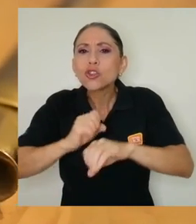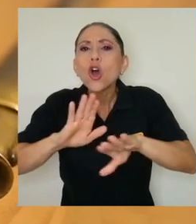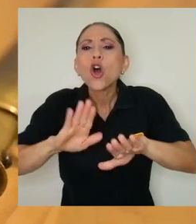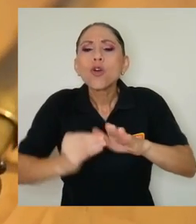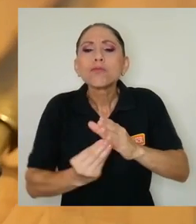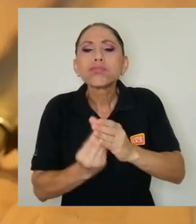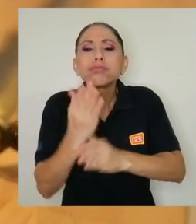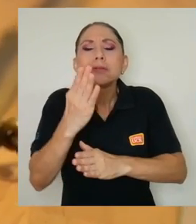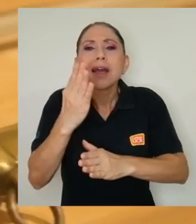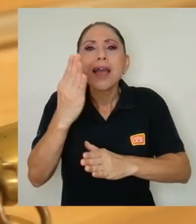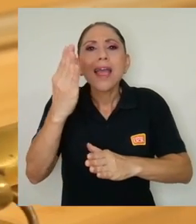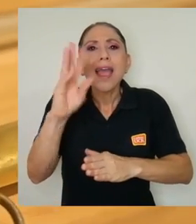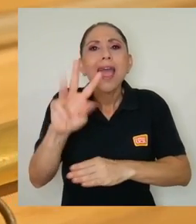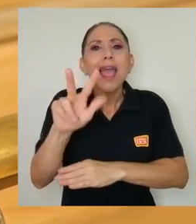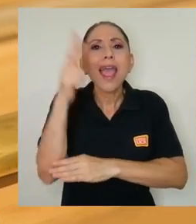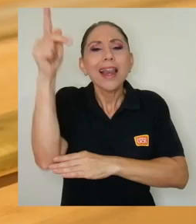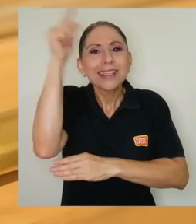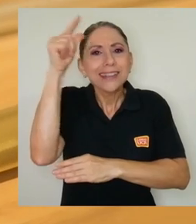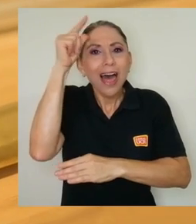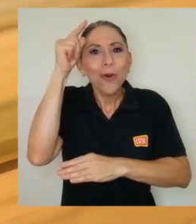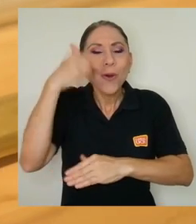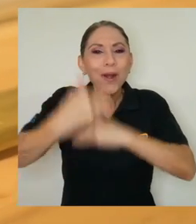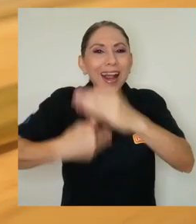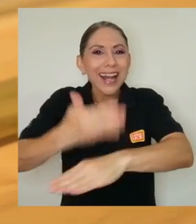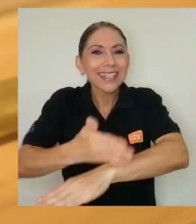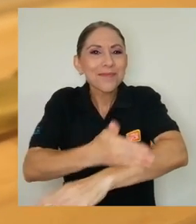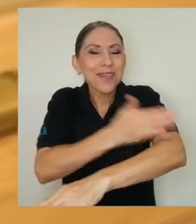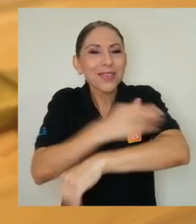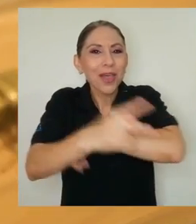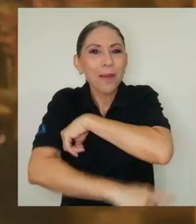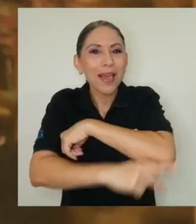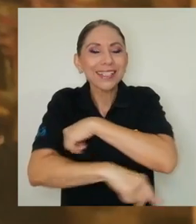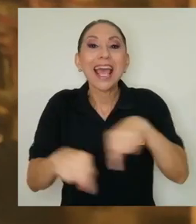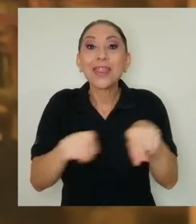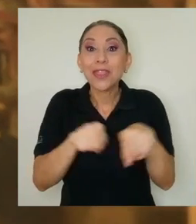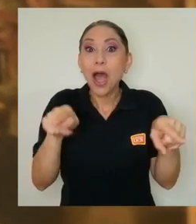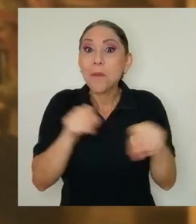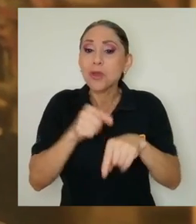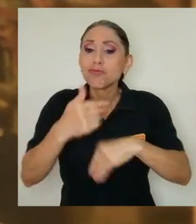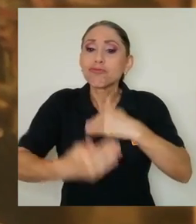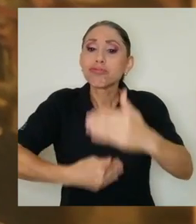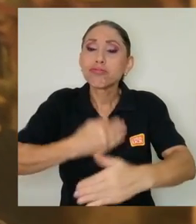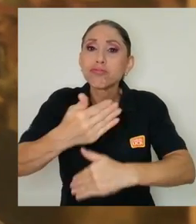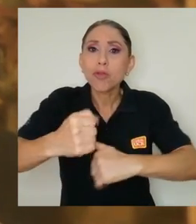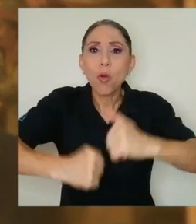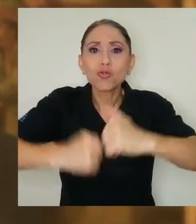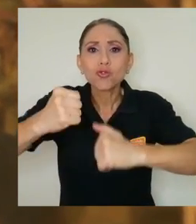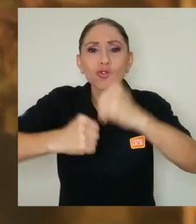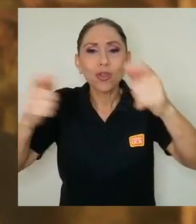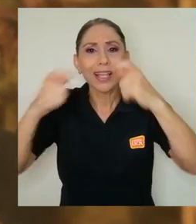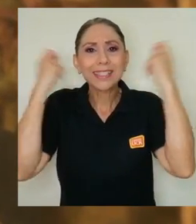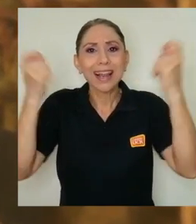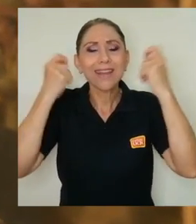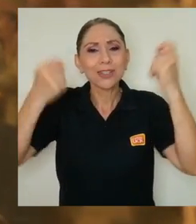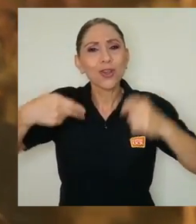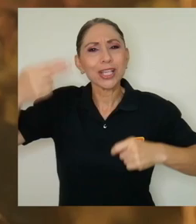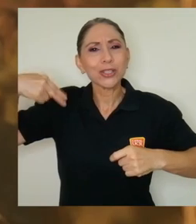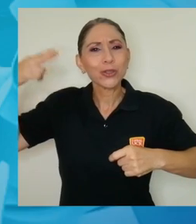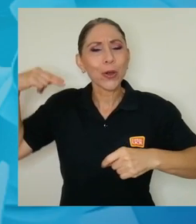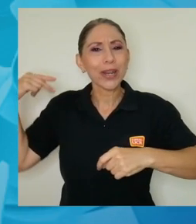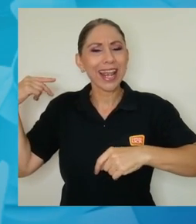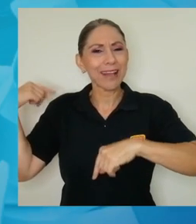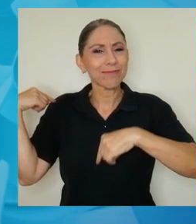estado y el crecimiento del país así como la independencia y la construcción de su celebración histórica a lo largo del tiempo